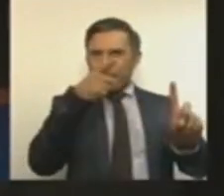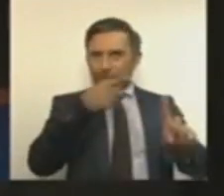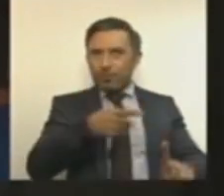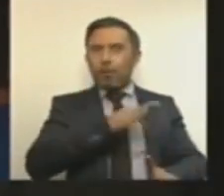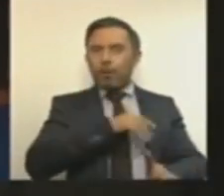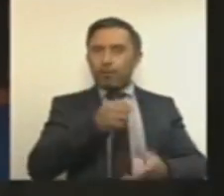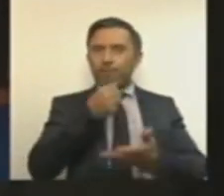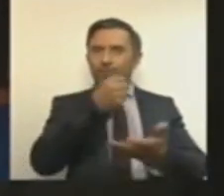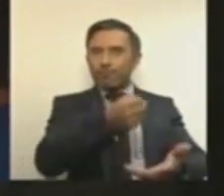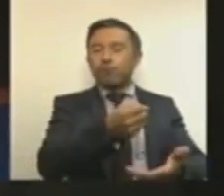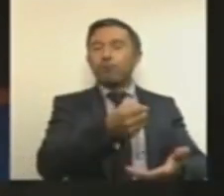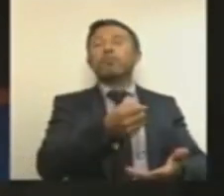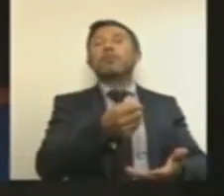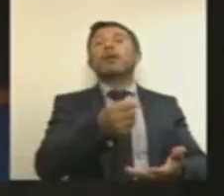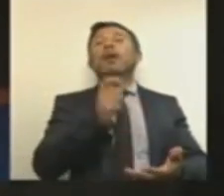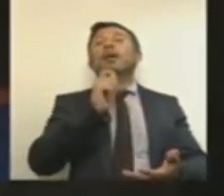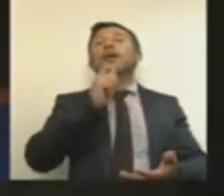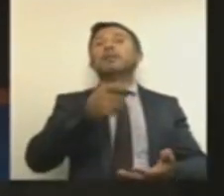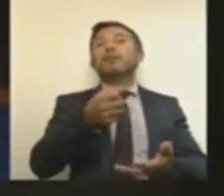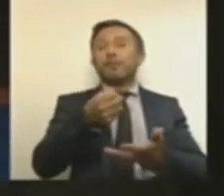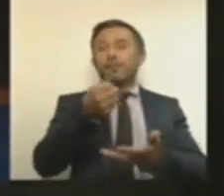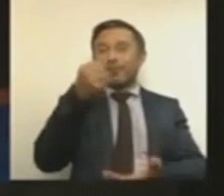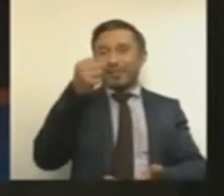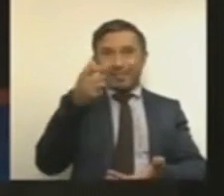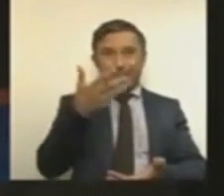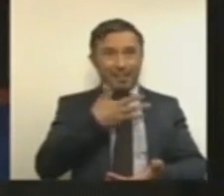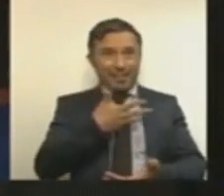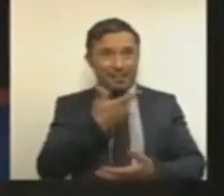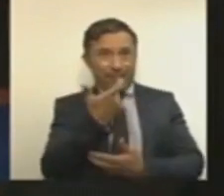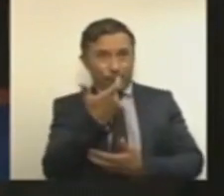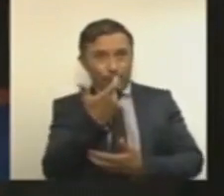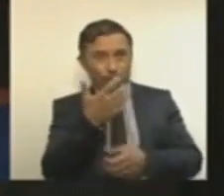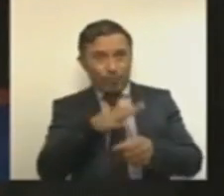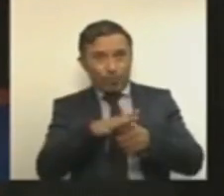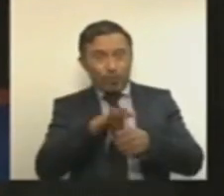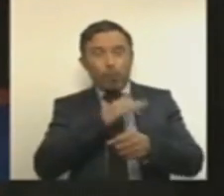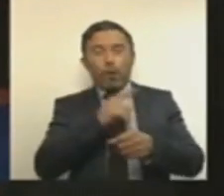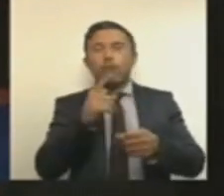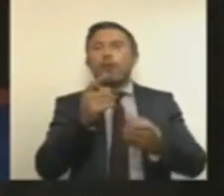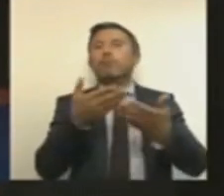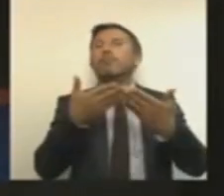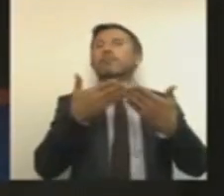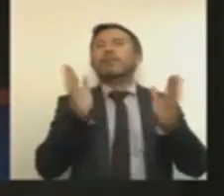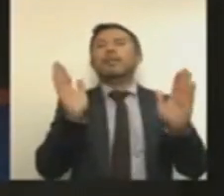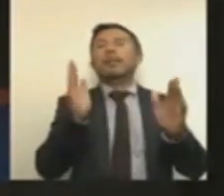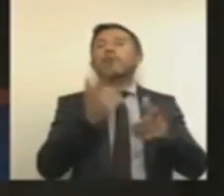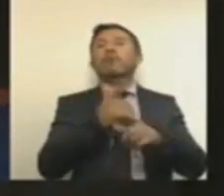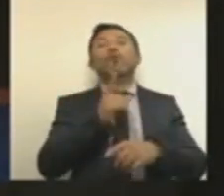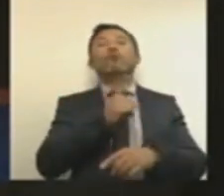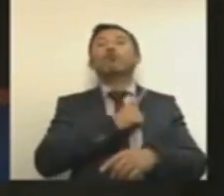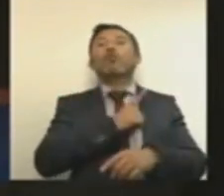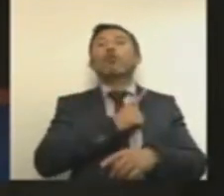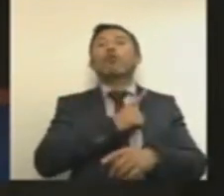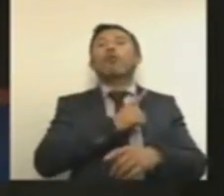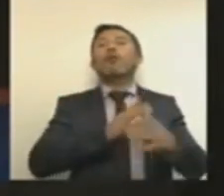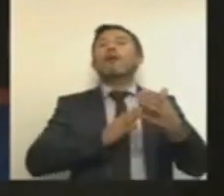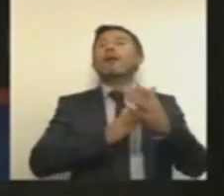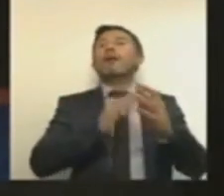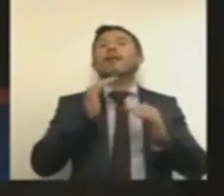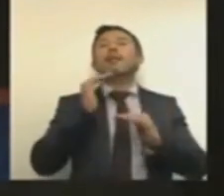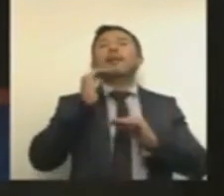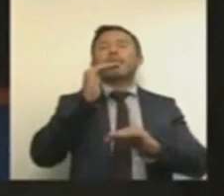que la disponibilidad de esos recursos solo tenga como límite el propio techo